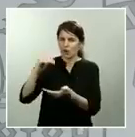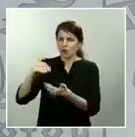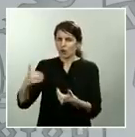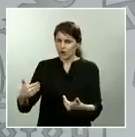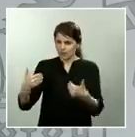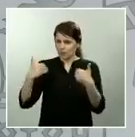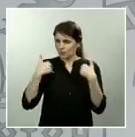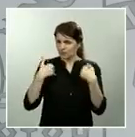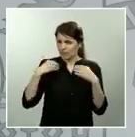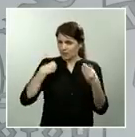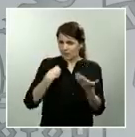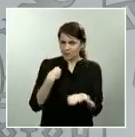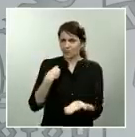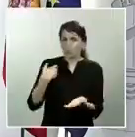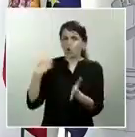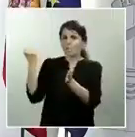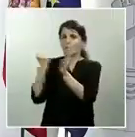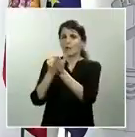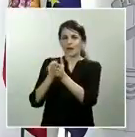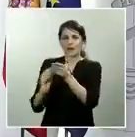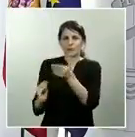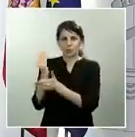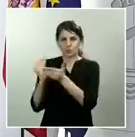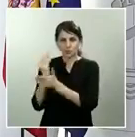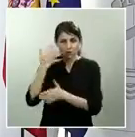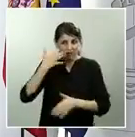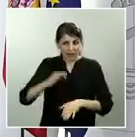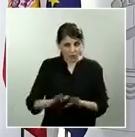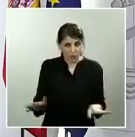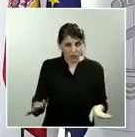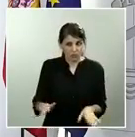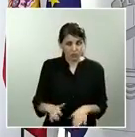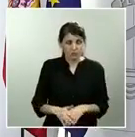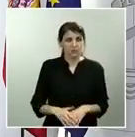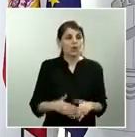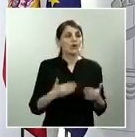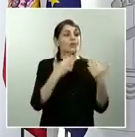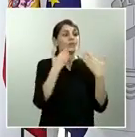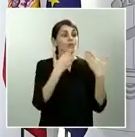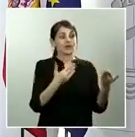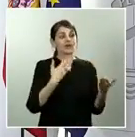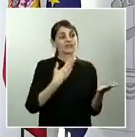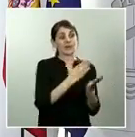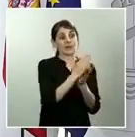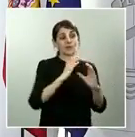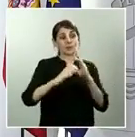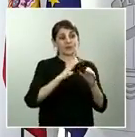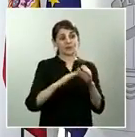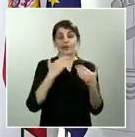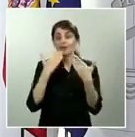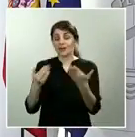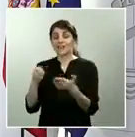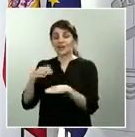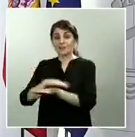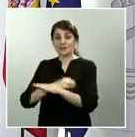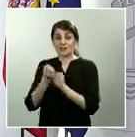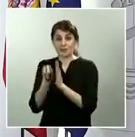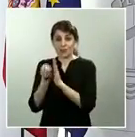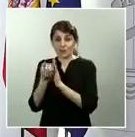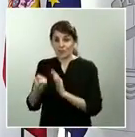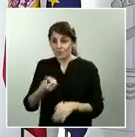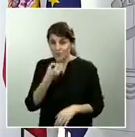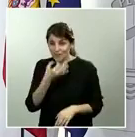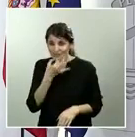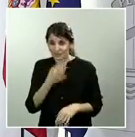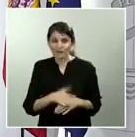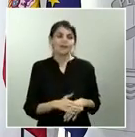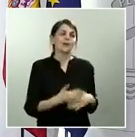marca de origen muchas gracias a todos los medios gracias ministra portavoz buenas tardes muchas gracias a todos ustedes y sobre todo como siempre